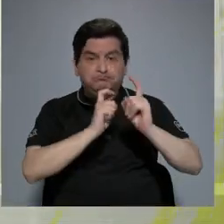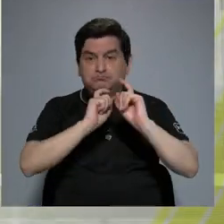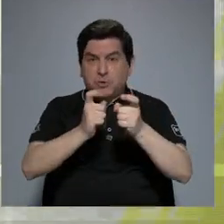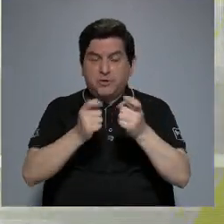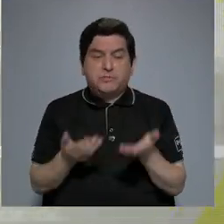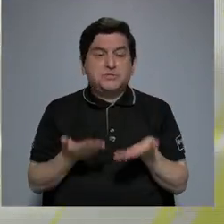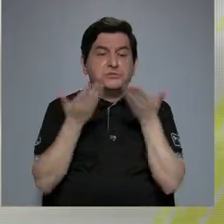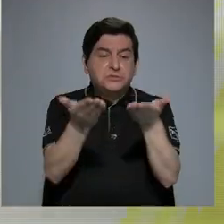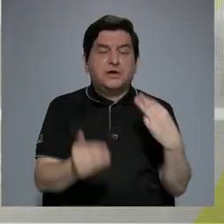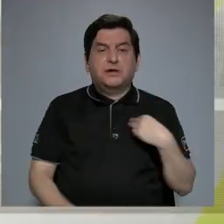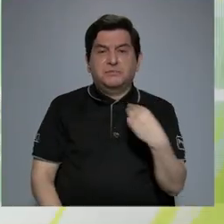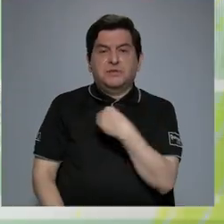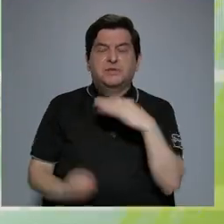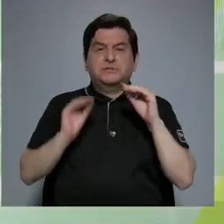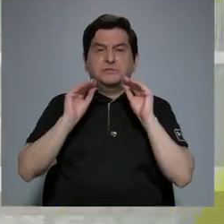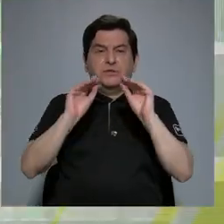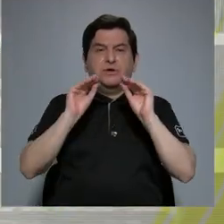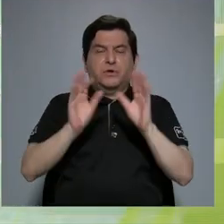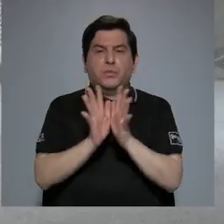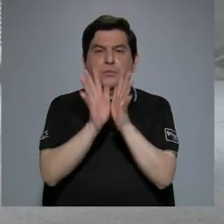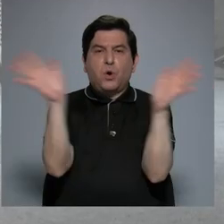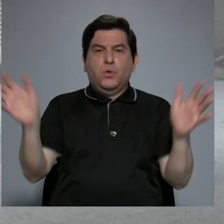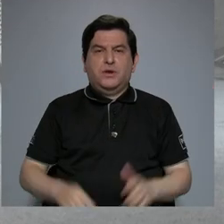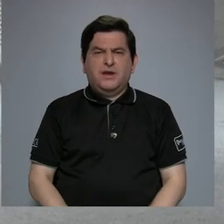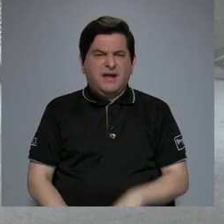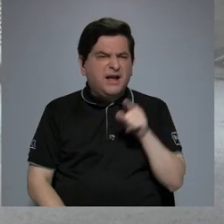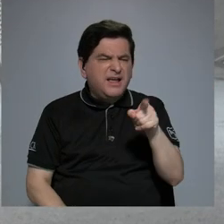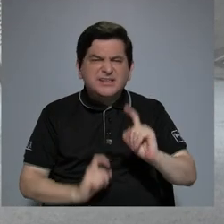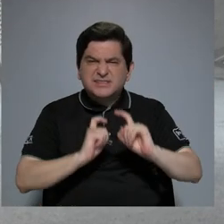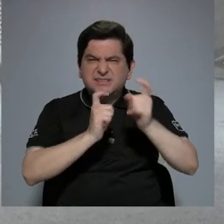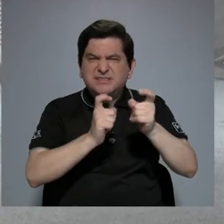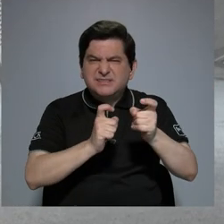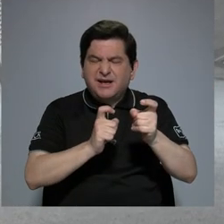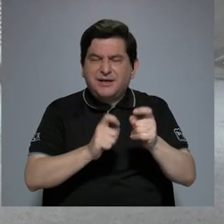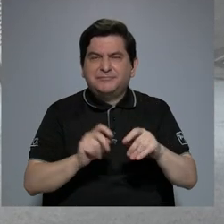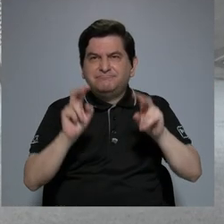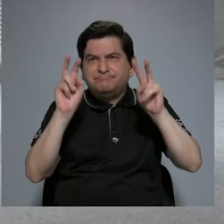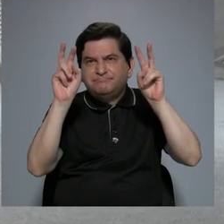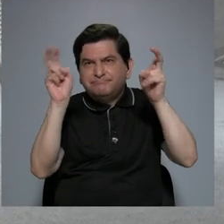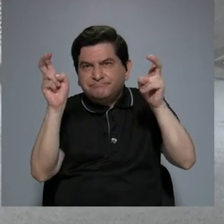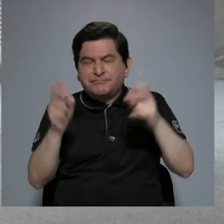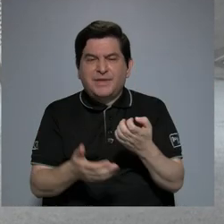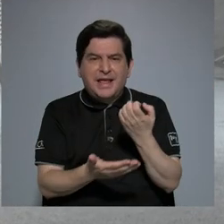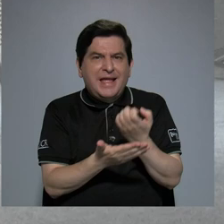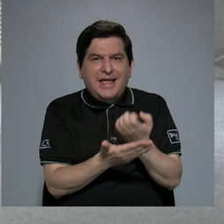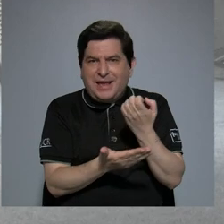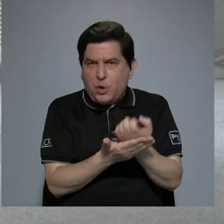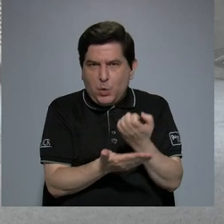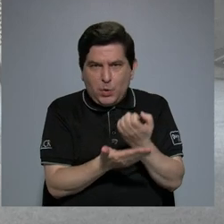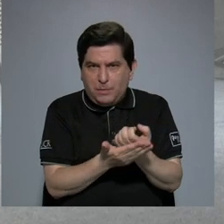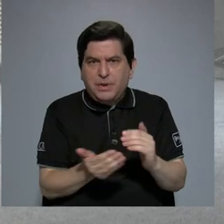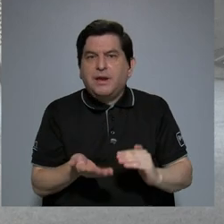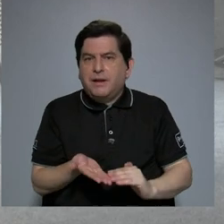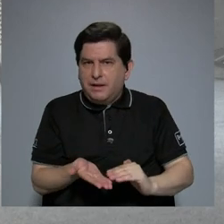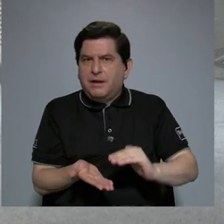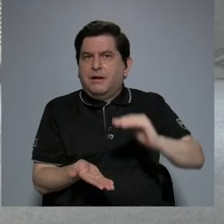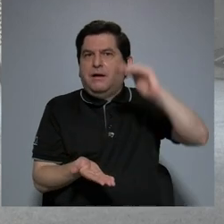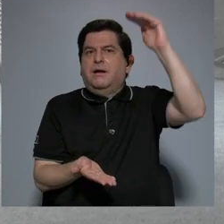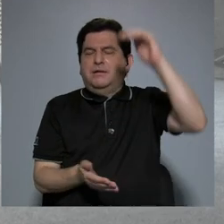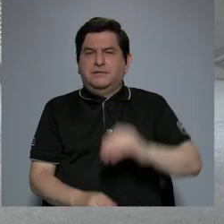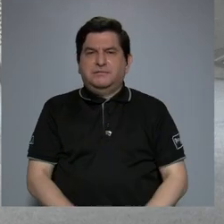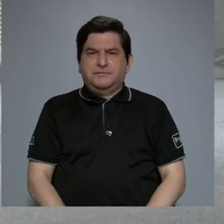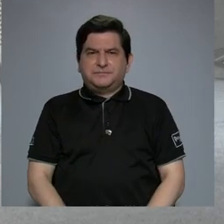hacemos al Ministerio de Educación Pública, que son donaciones, digamos, que económicamente son altas. En